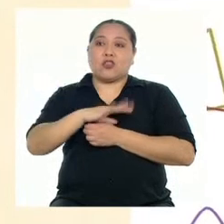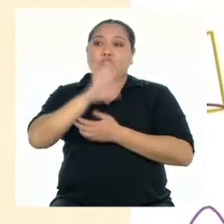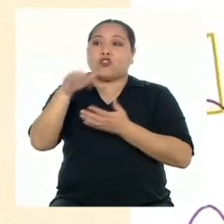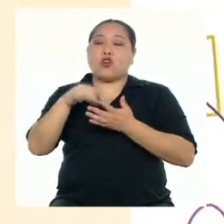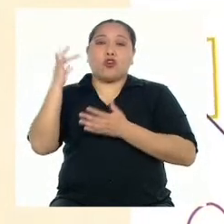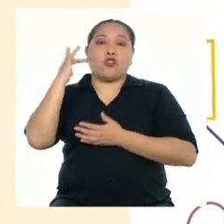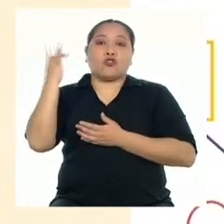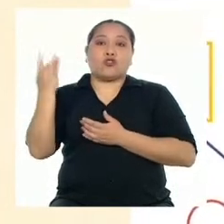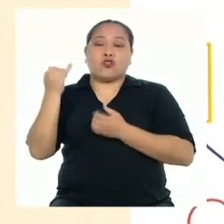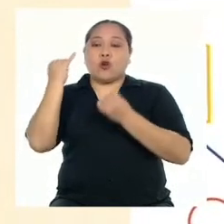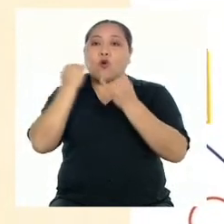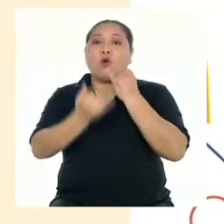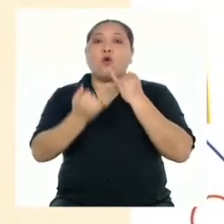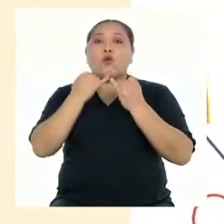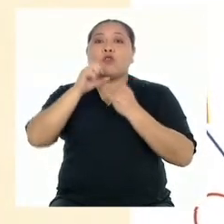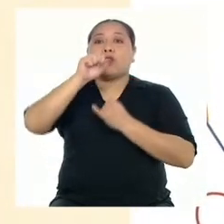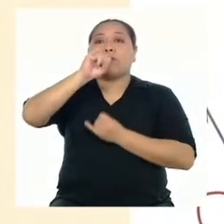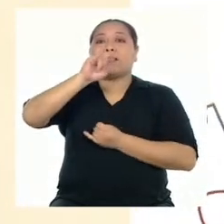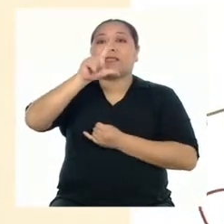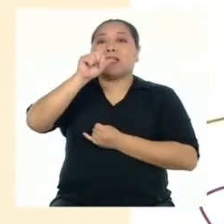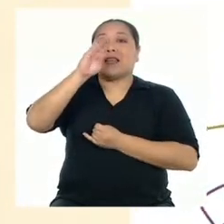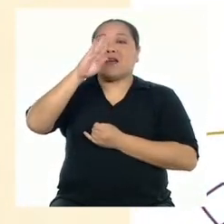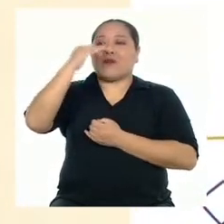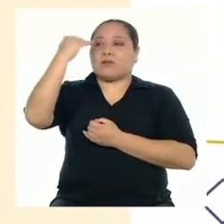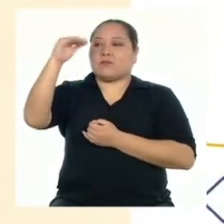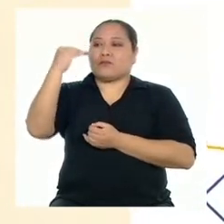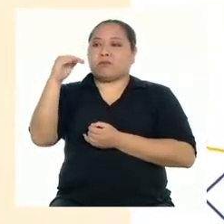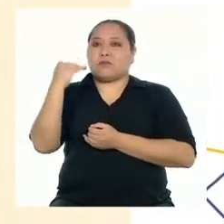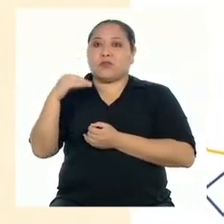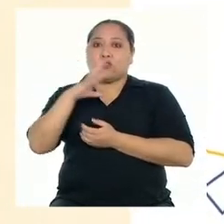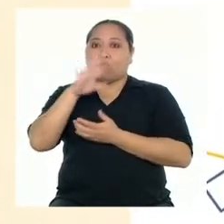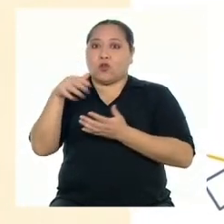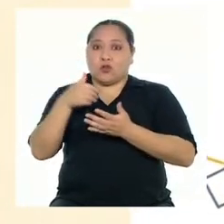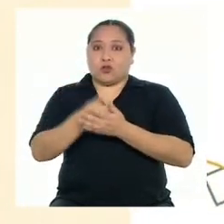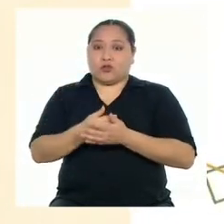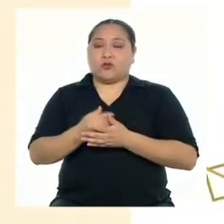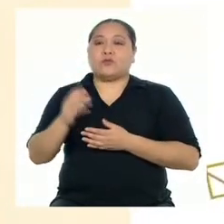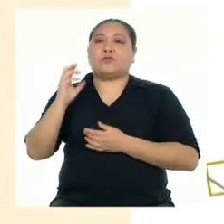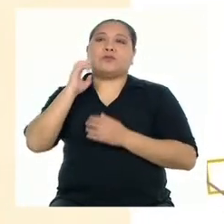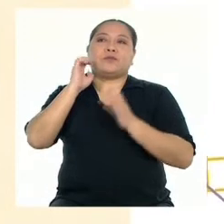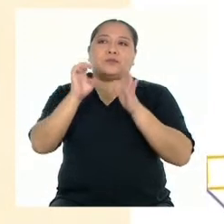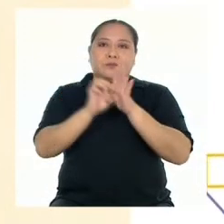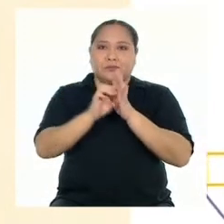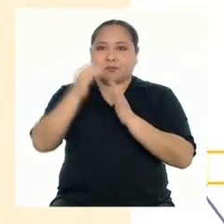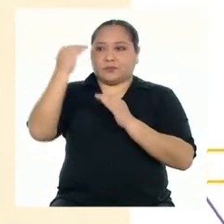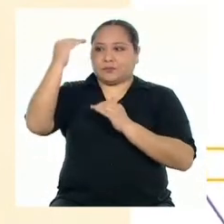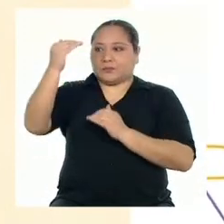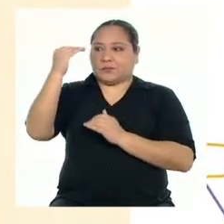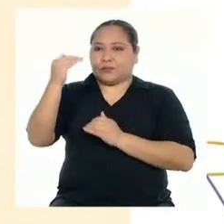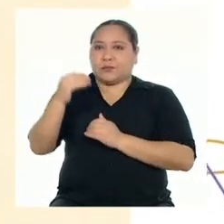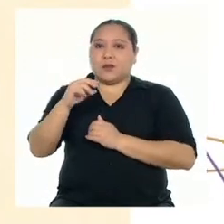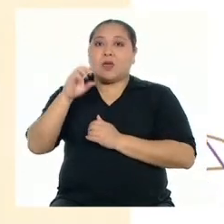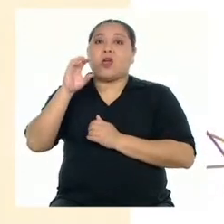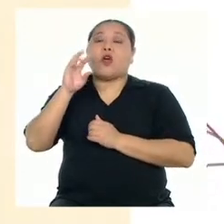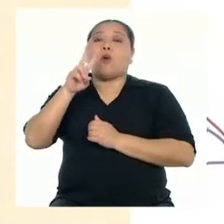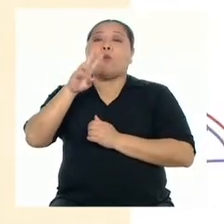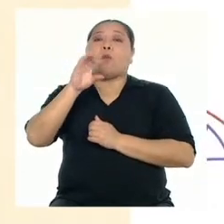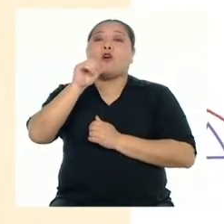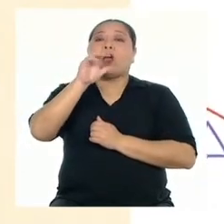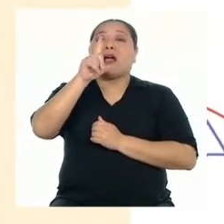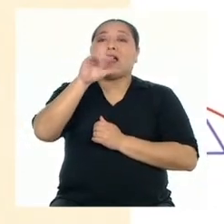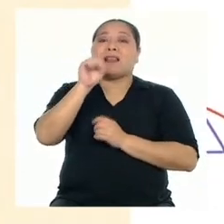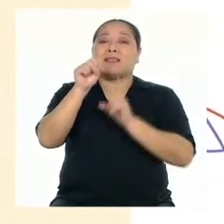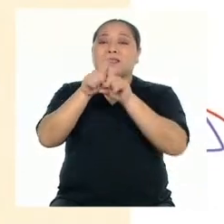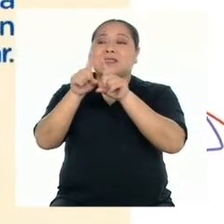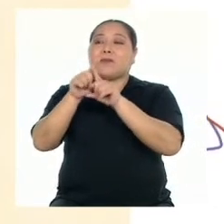a partir de la última sílaba tónica de cada verso. Es decir, se repiten tanto las vocales como las